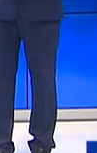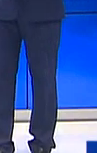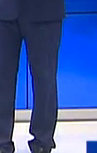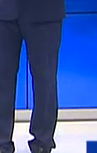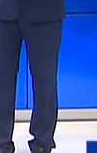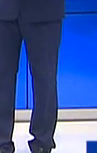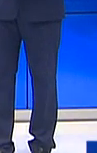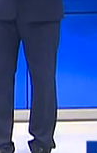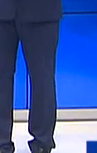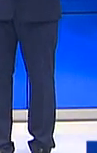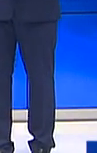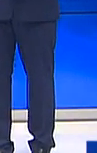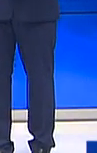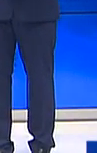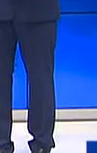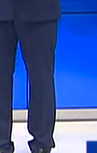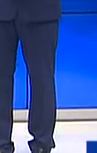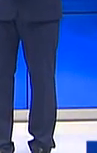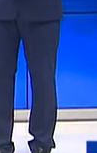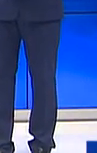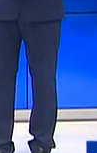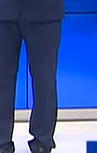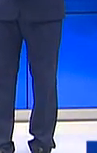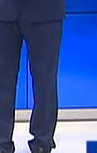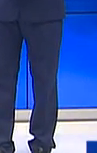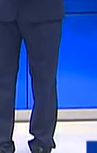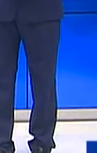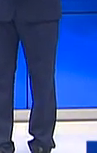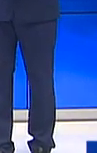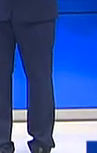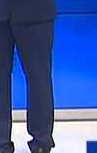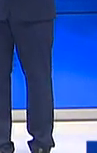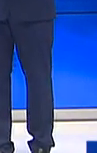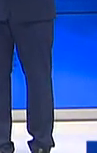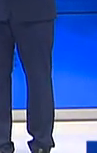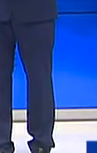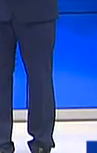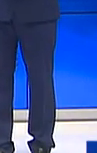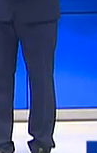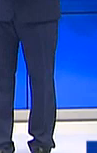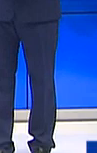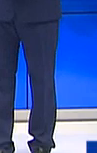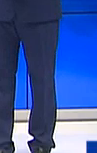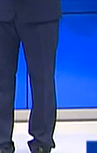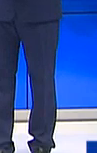los mercados estando bajo el control de las diferentes municipalidades del país.